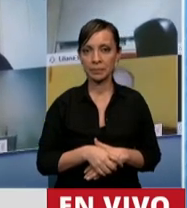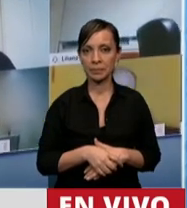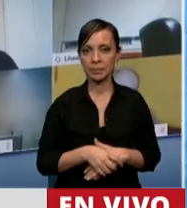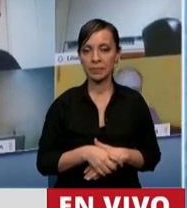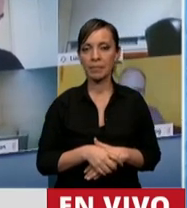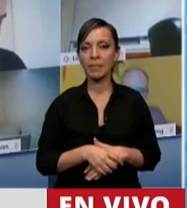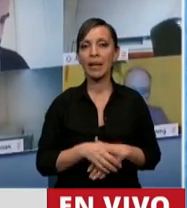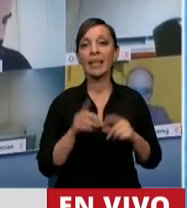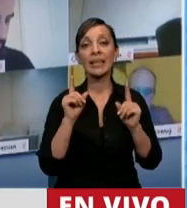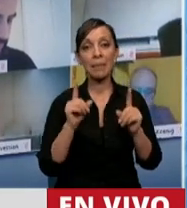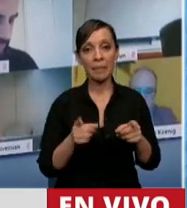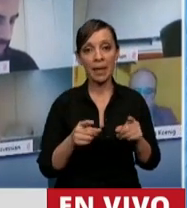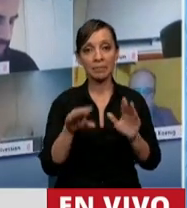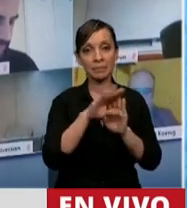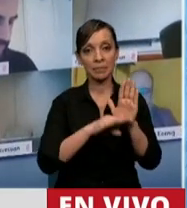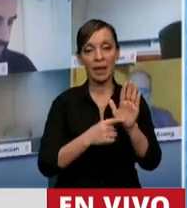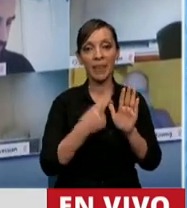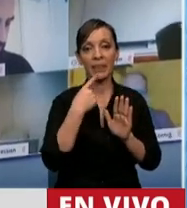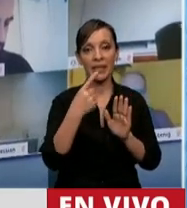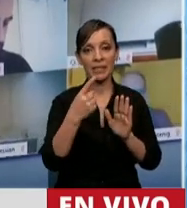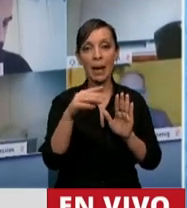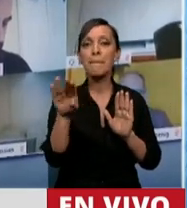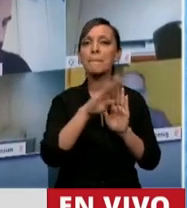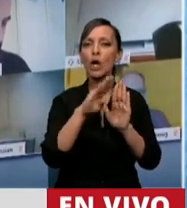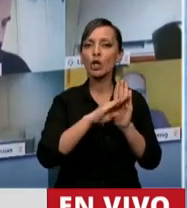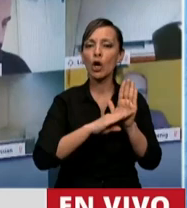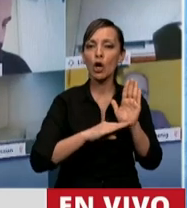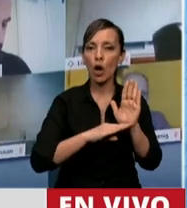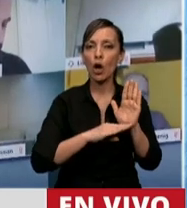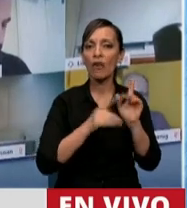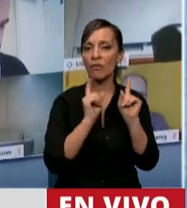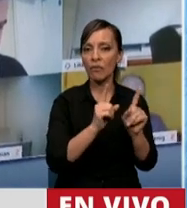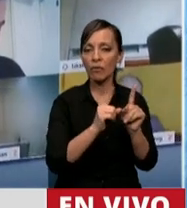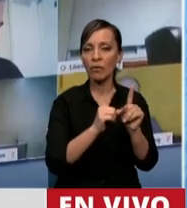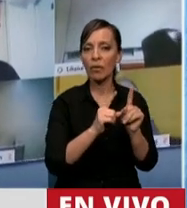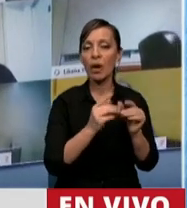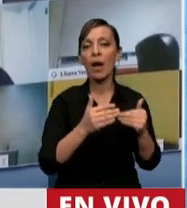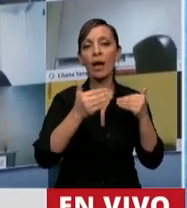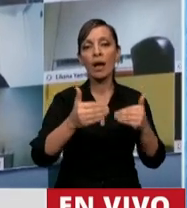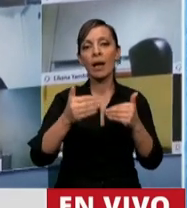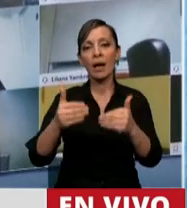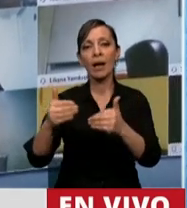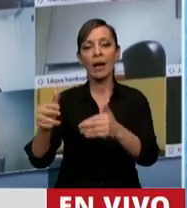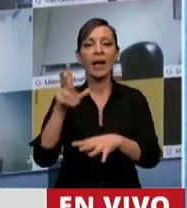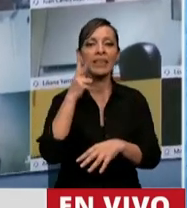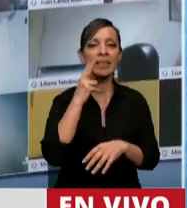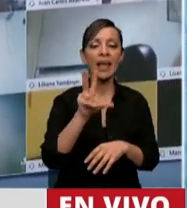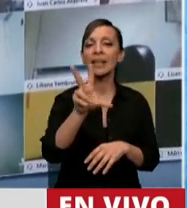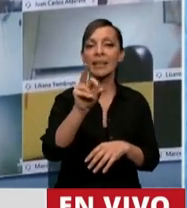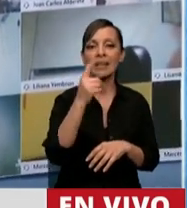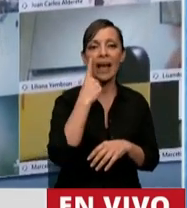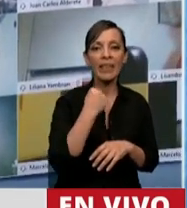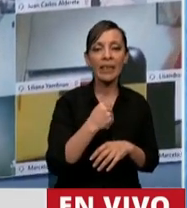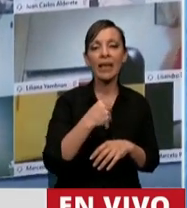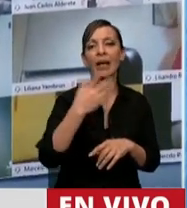Y dice, el protocolo estará vigente desde su fecha de aprobación por periodos de 30 días prorrogables que serán refrendados